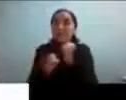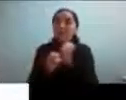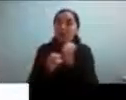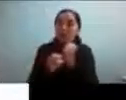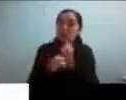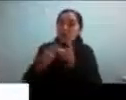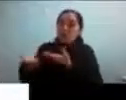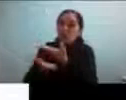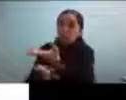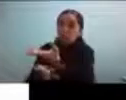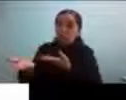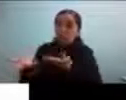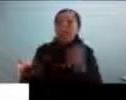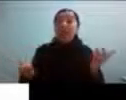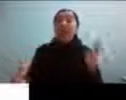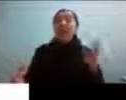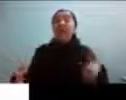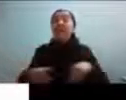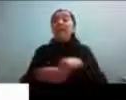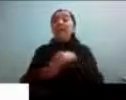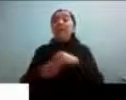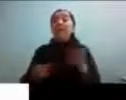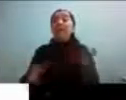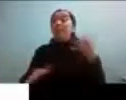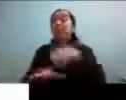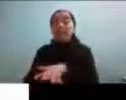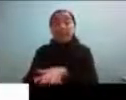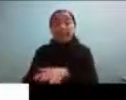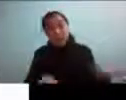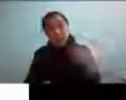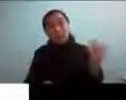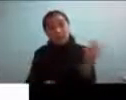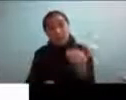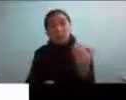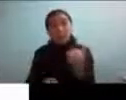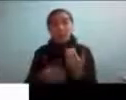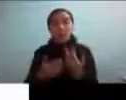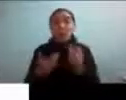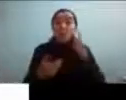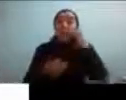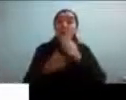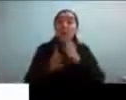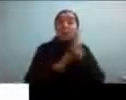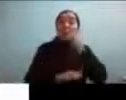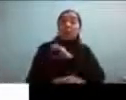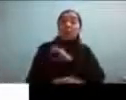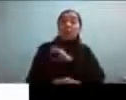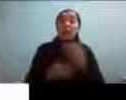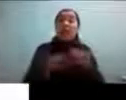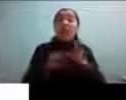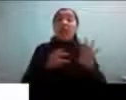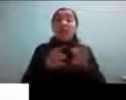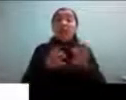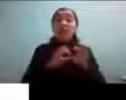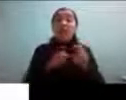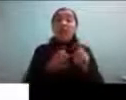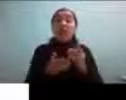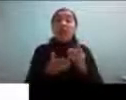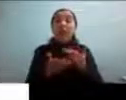necesitamos integrarlos más y de mejor forma yo me fui de Chile pensando que las actividades de vinculación con el medio eran